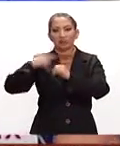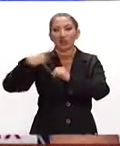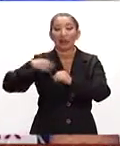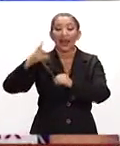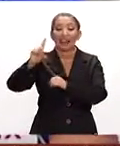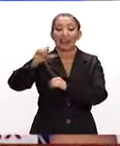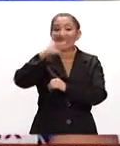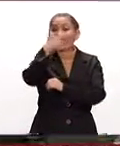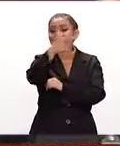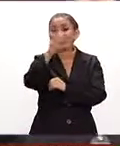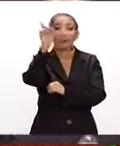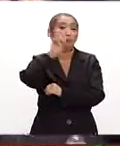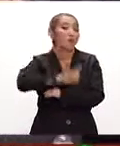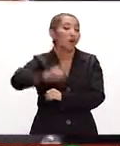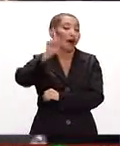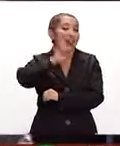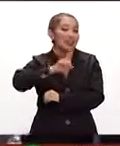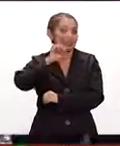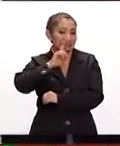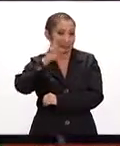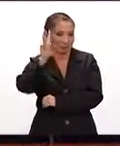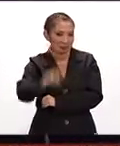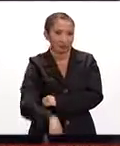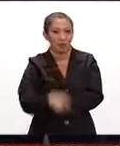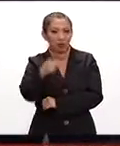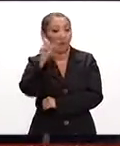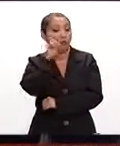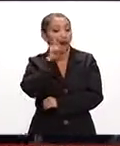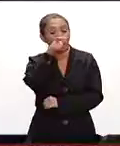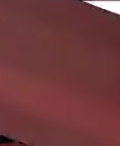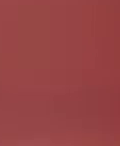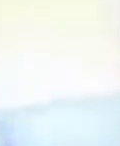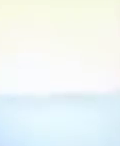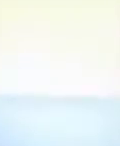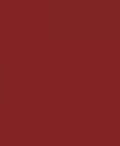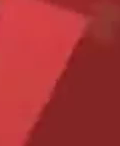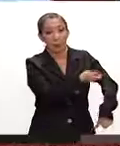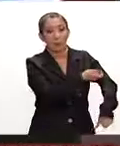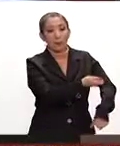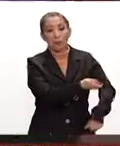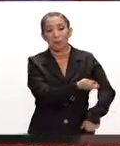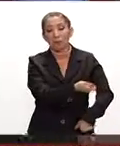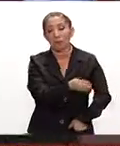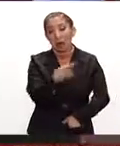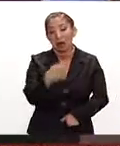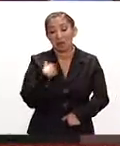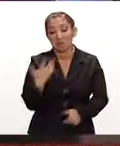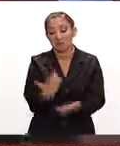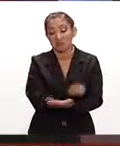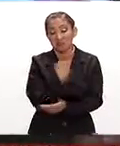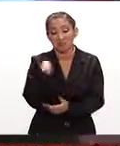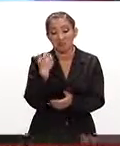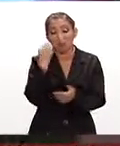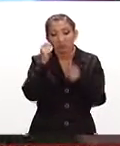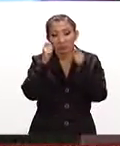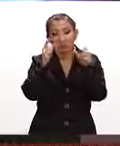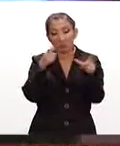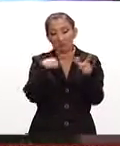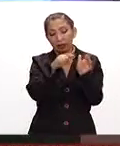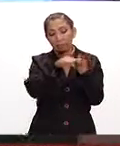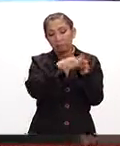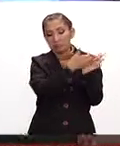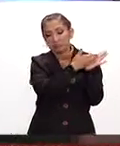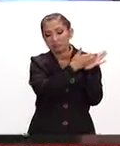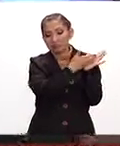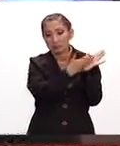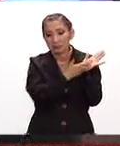37 mujeres, sin duda una mujer, una golfista que rompió plaza y que de ahí, de a partir de ese